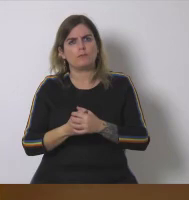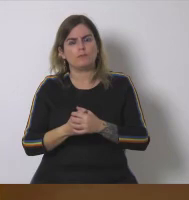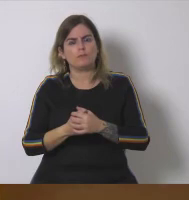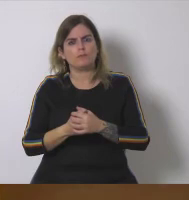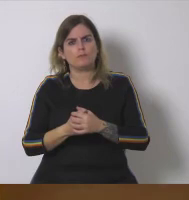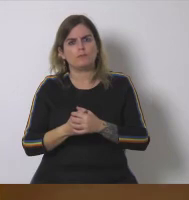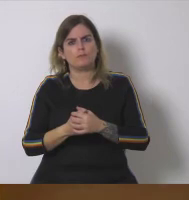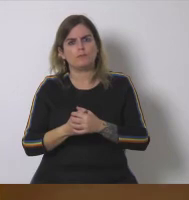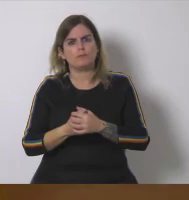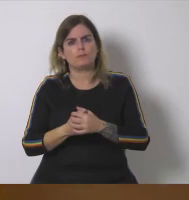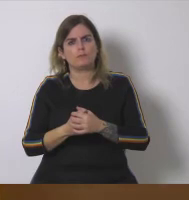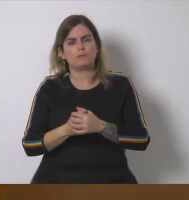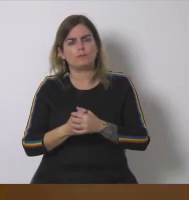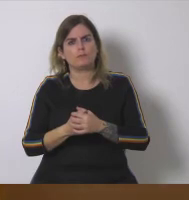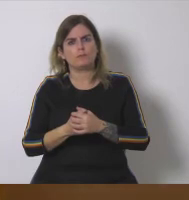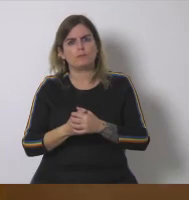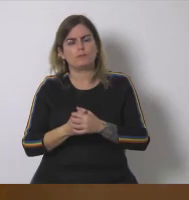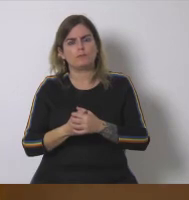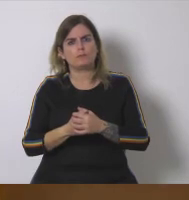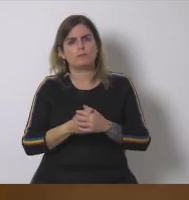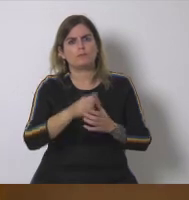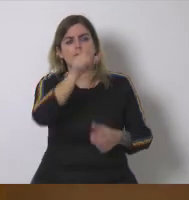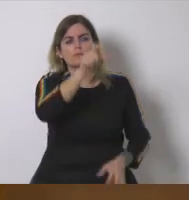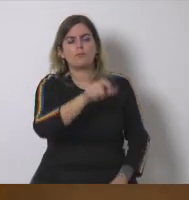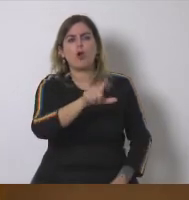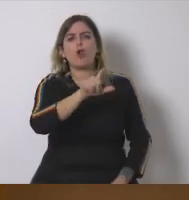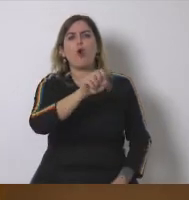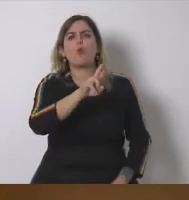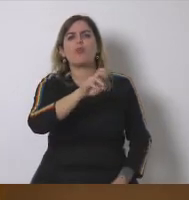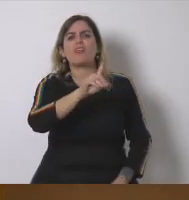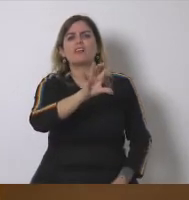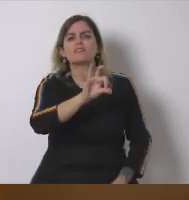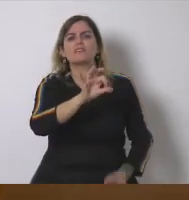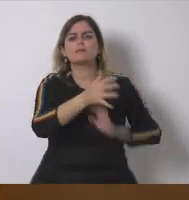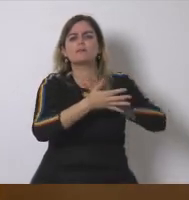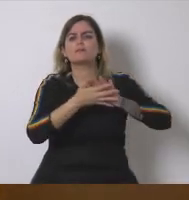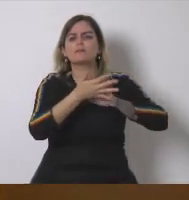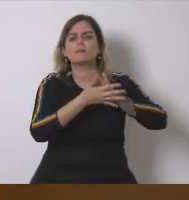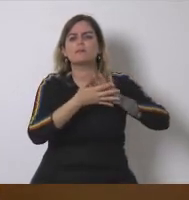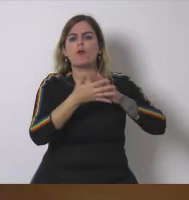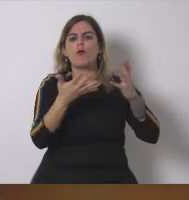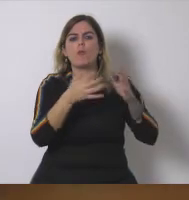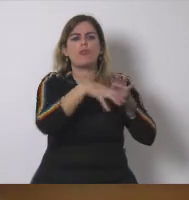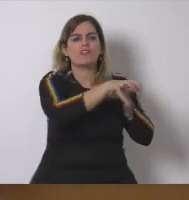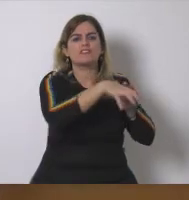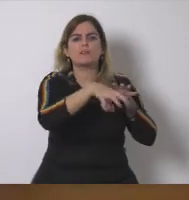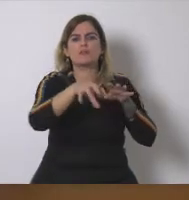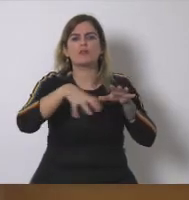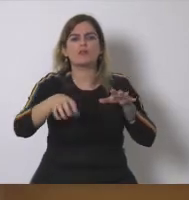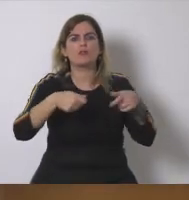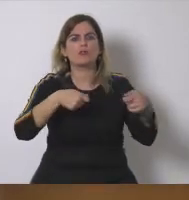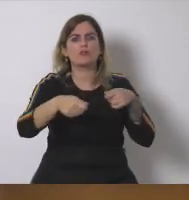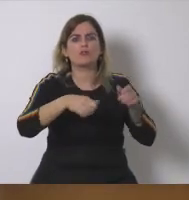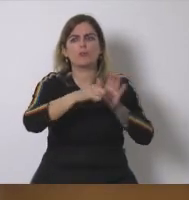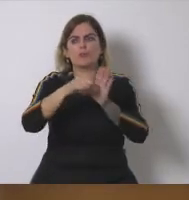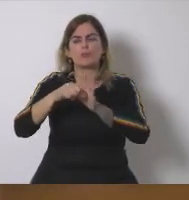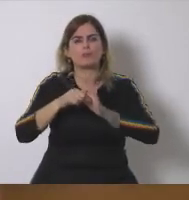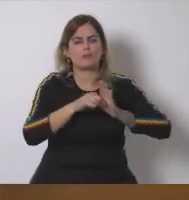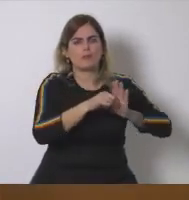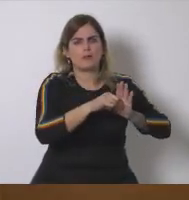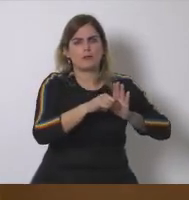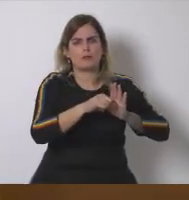a partir de lo que se ha comentado sobre todo a partir de lo que ha dicho Lourdes sobre el modelo de distribución de